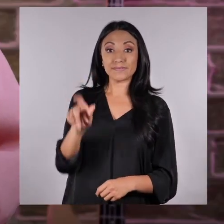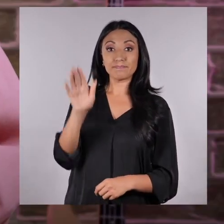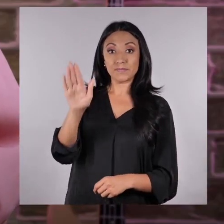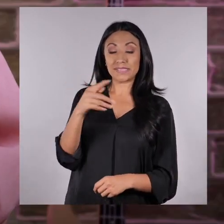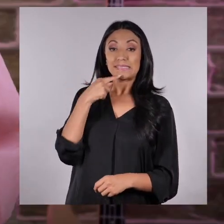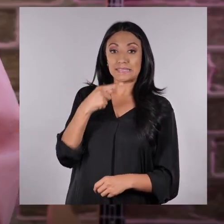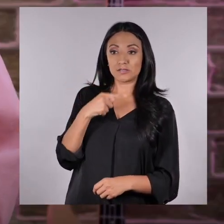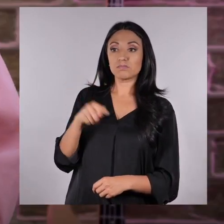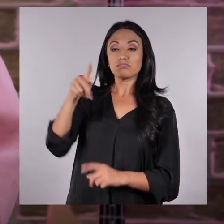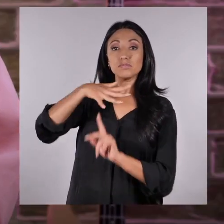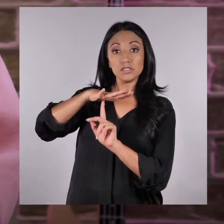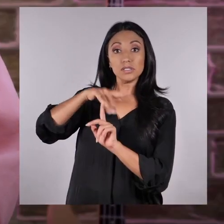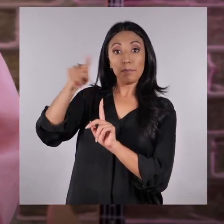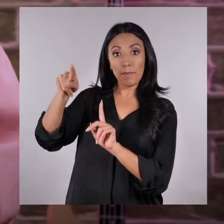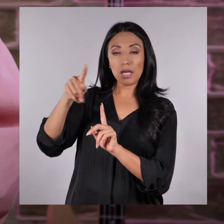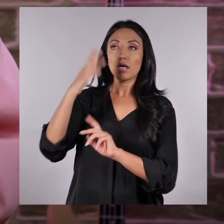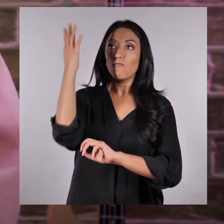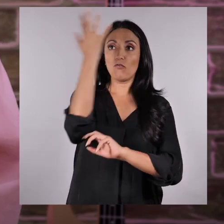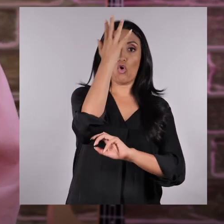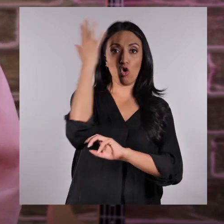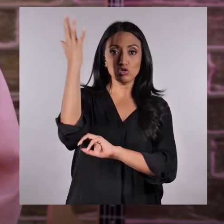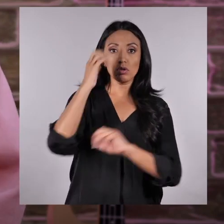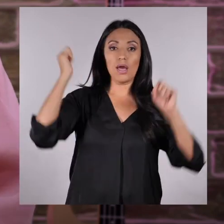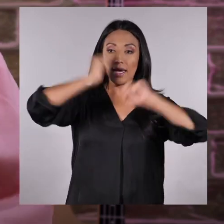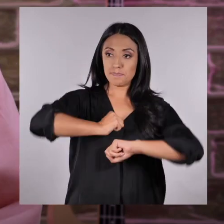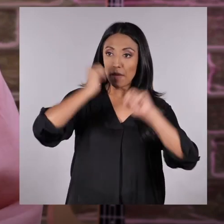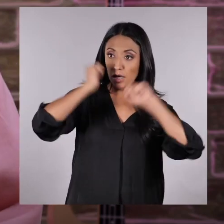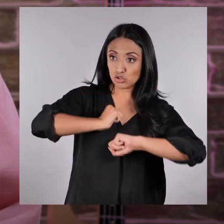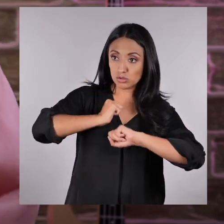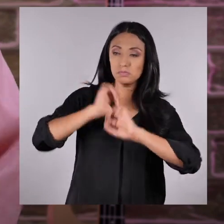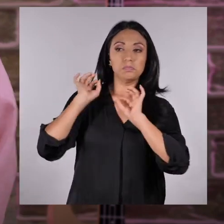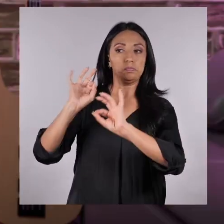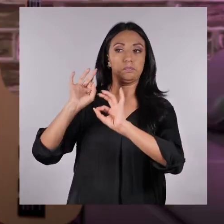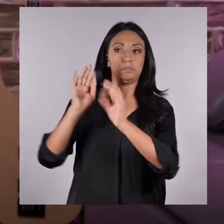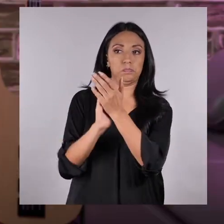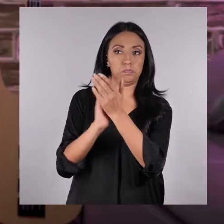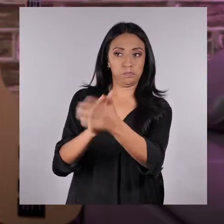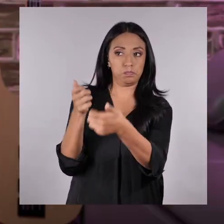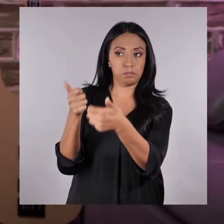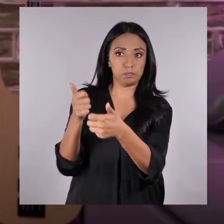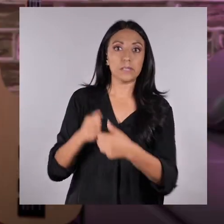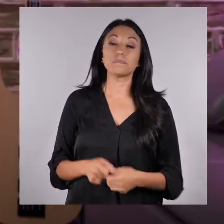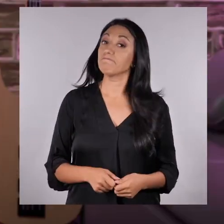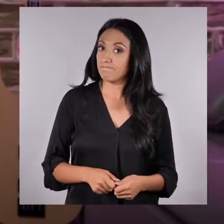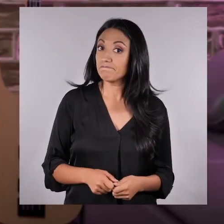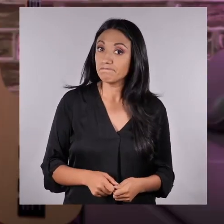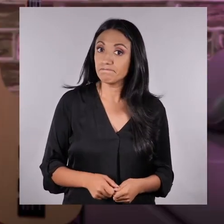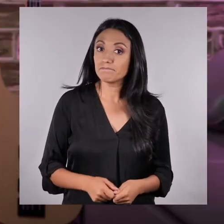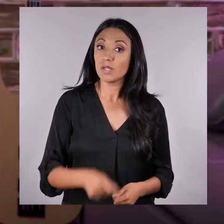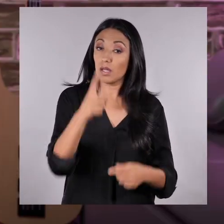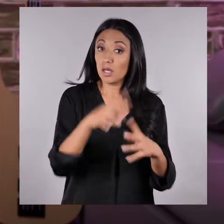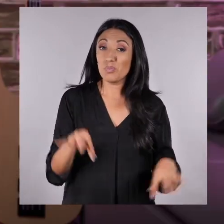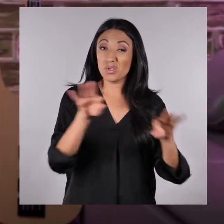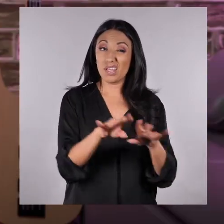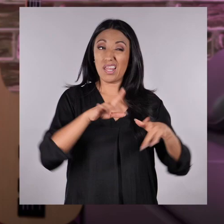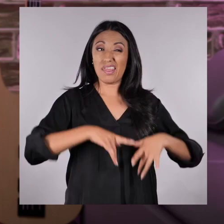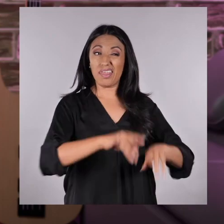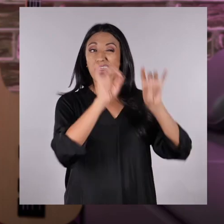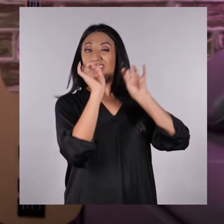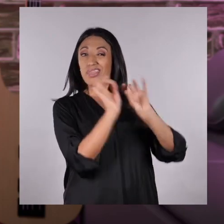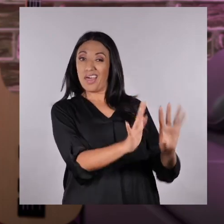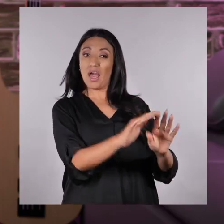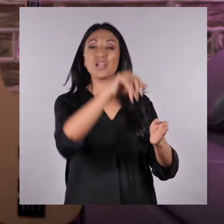José Miguel C. dice que los parques, los bosques, los gimnasios... ¡Muy bien, Martichiques! Sí, la cosa es